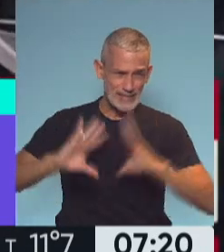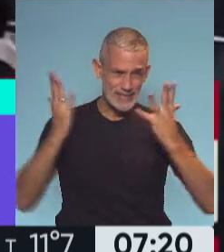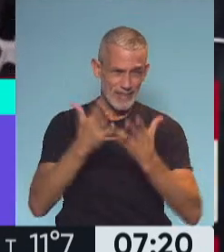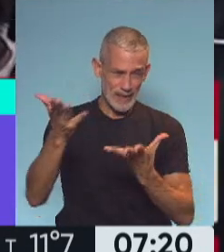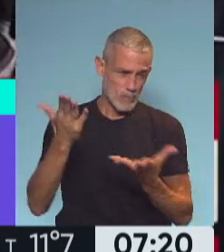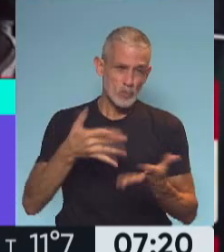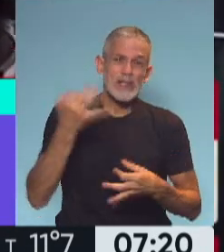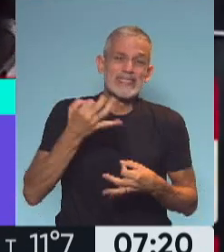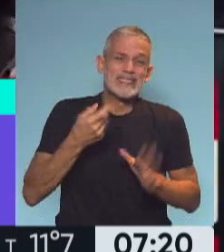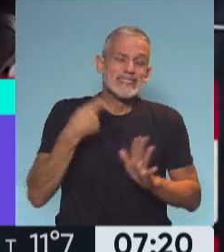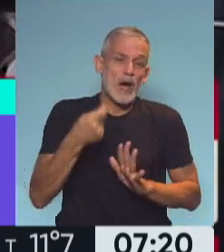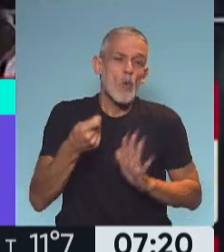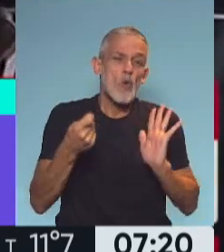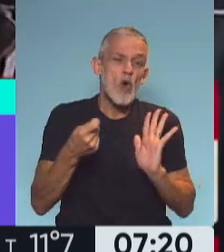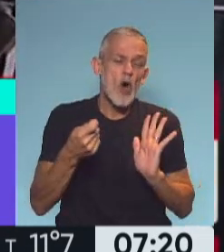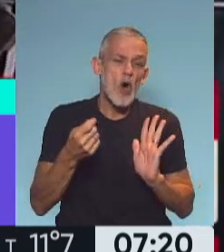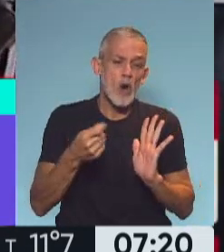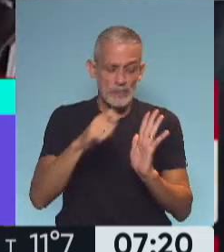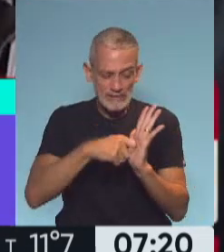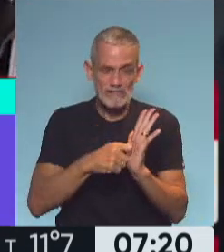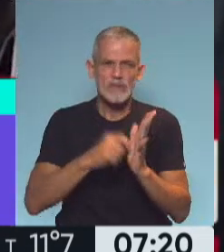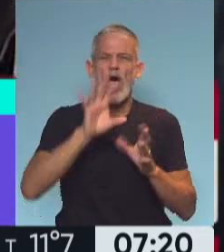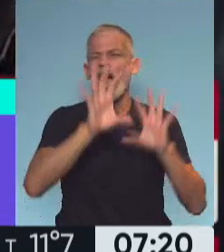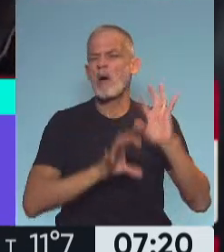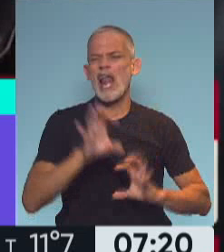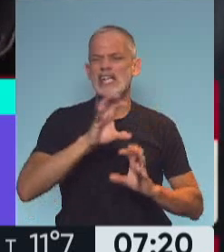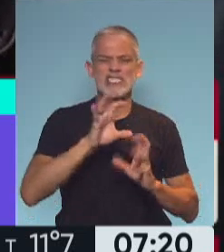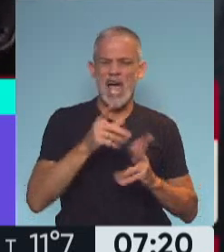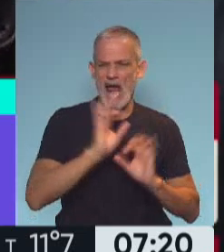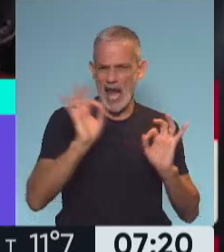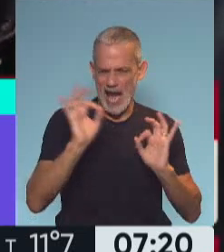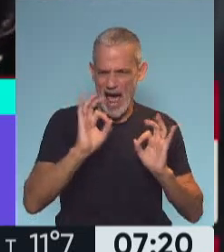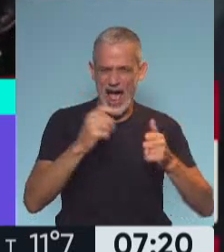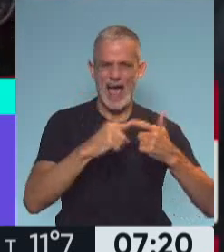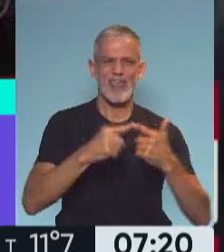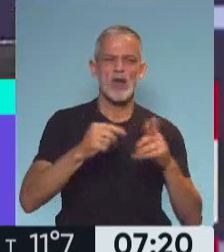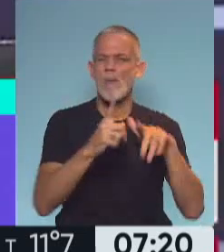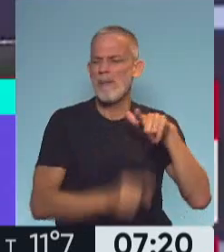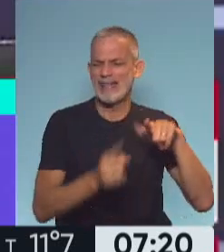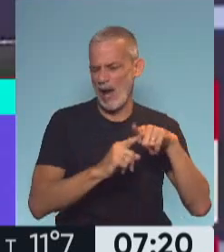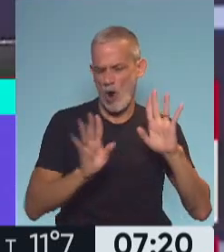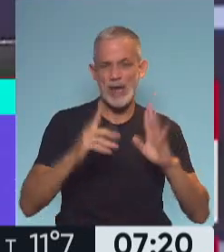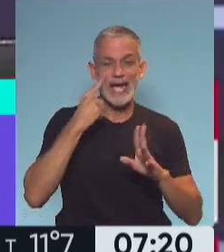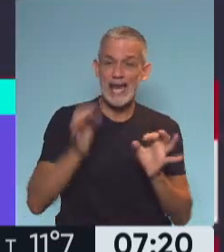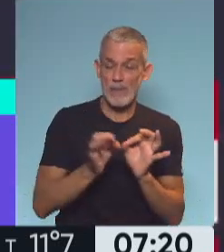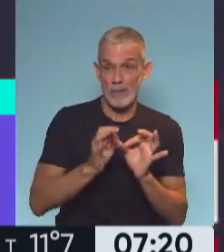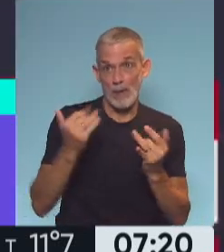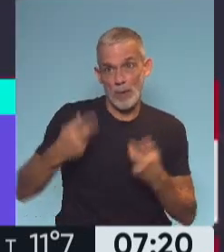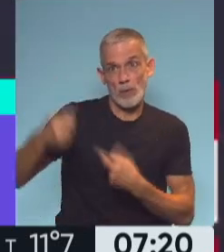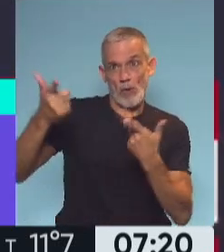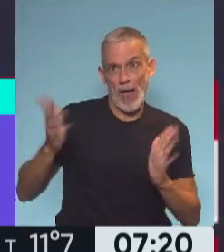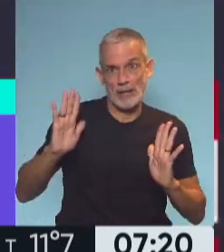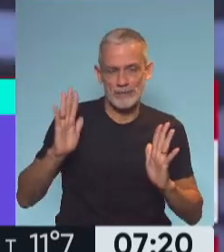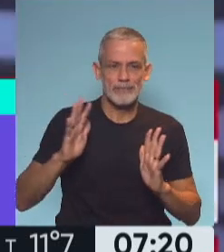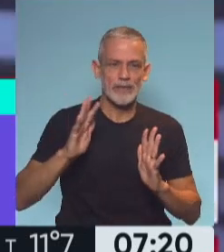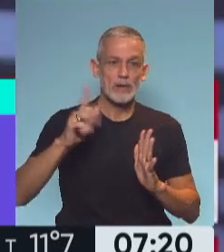algo razonable, no pidió ni los hielos continentales, ni la Patagonia. La Isla Malvinas se la pudimos haber dado. ¿Y el seguro de